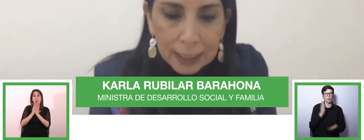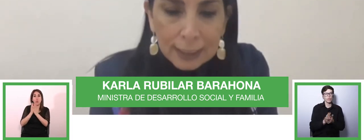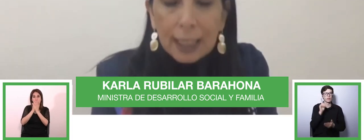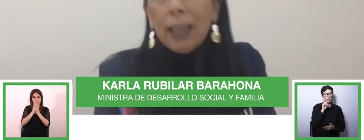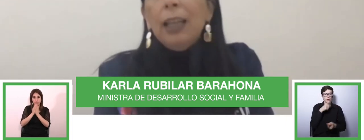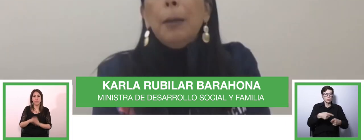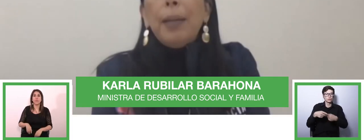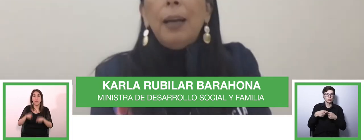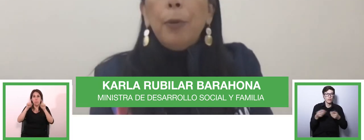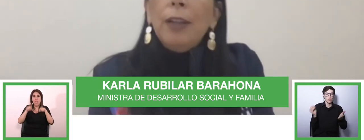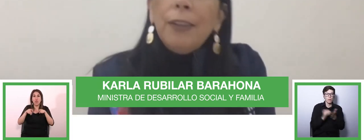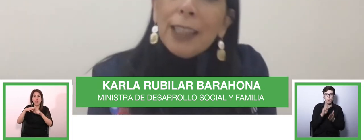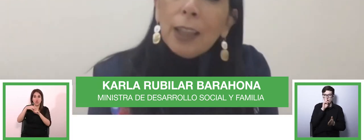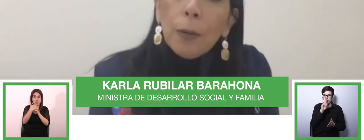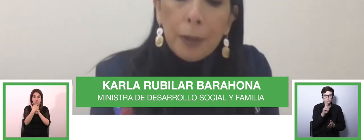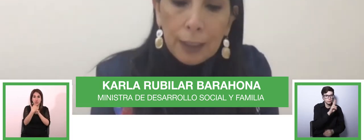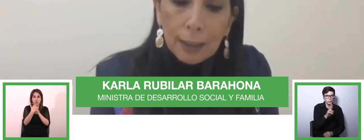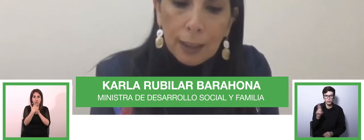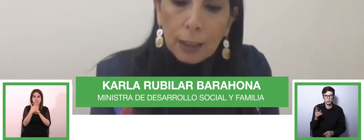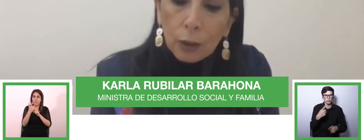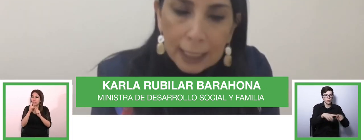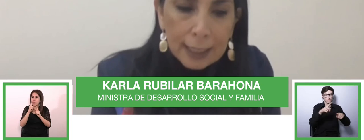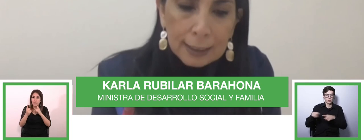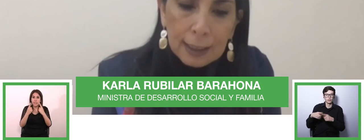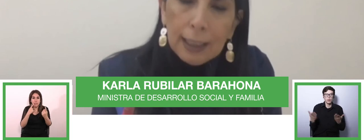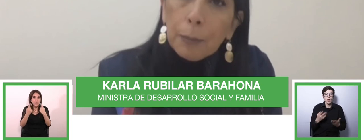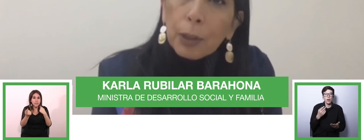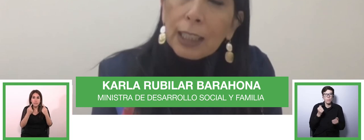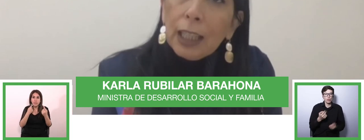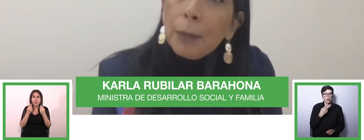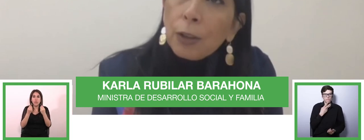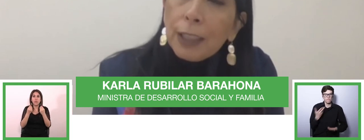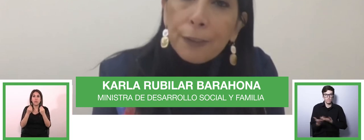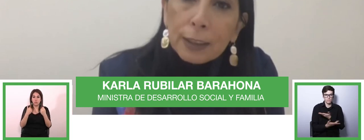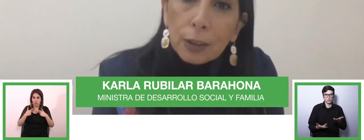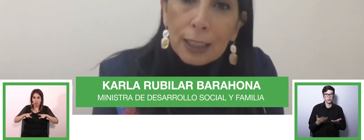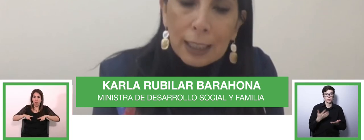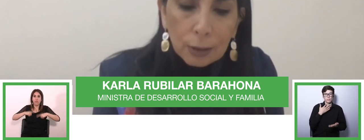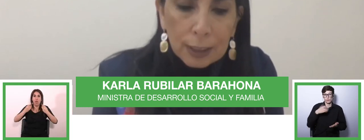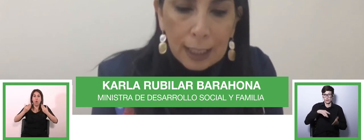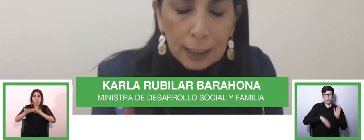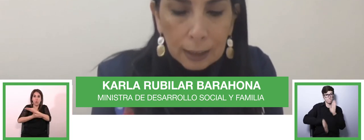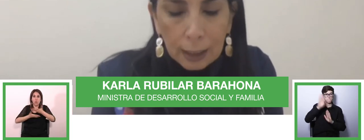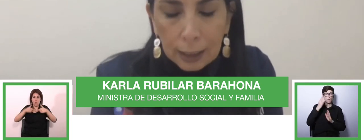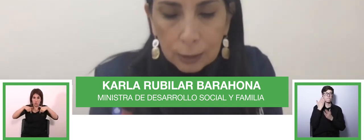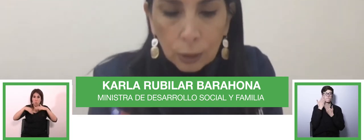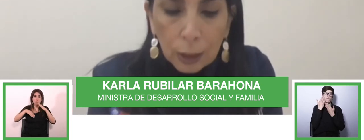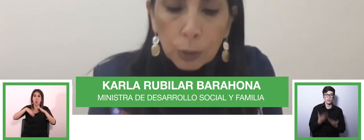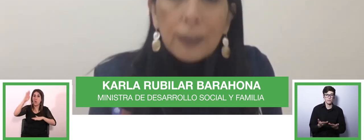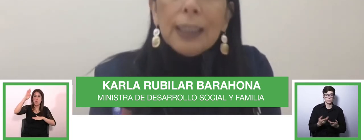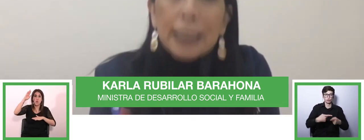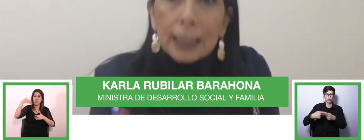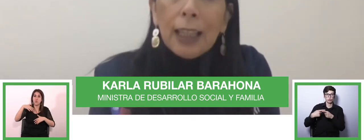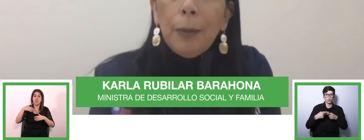las diferencias para poder vivir y convivir con ellas porque el mayor beneficio de las sociedades que